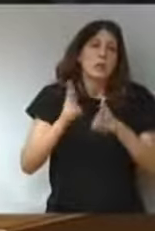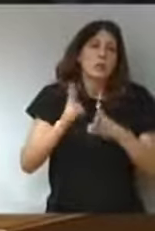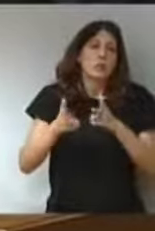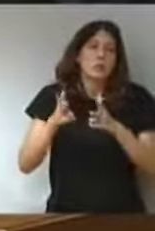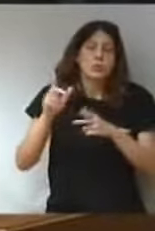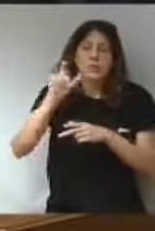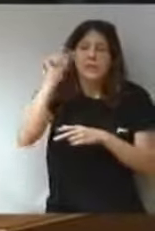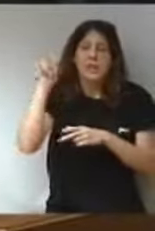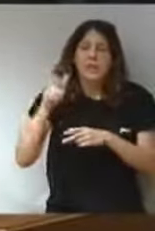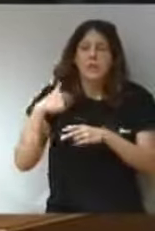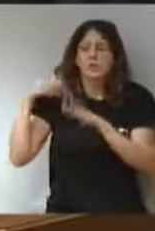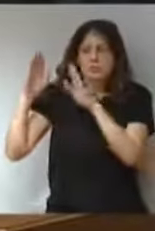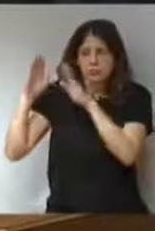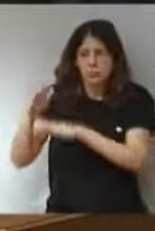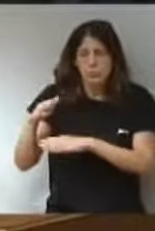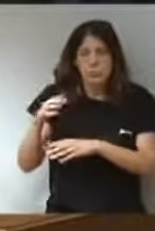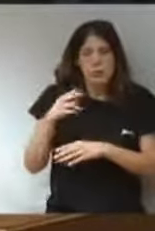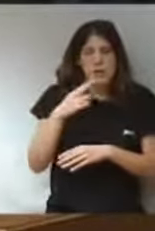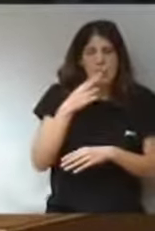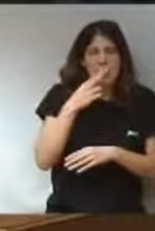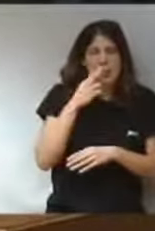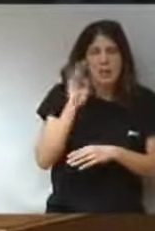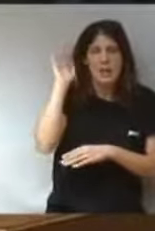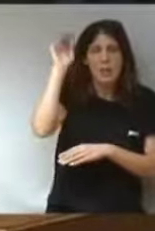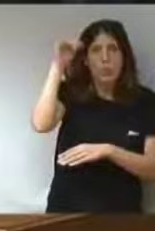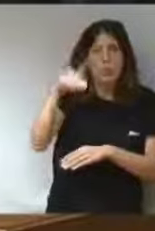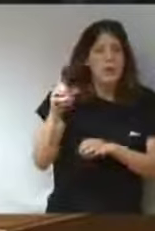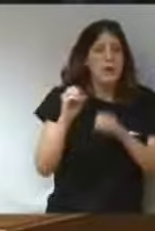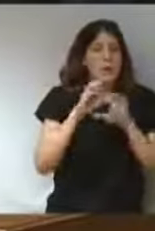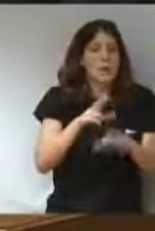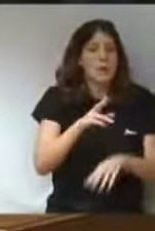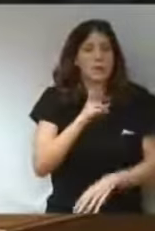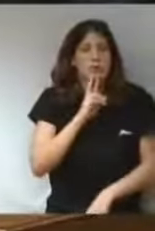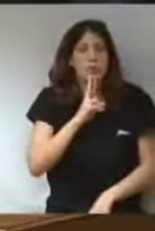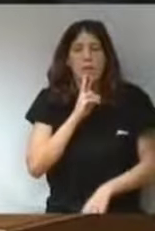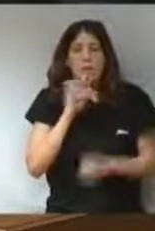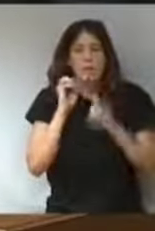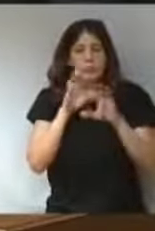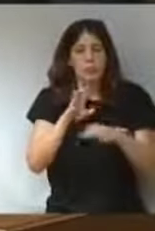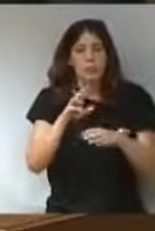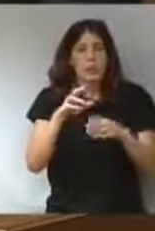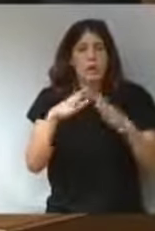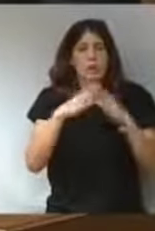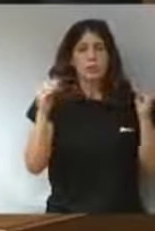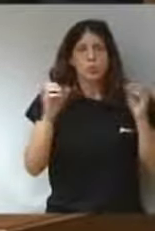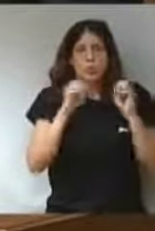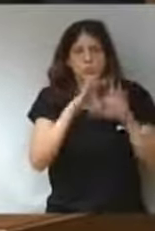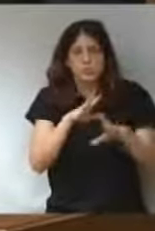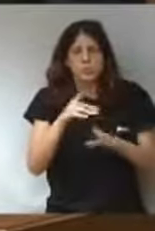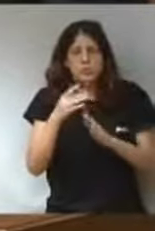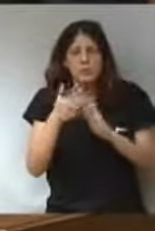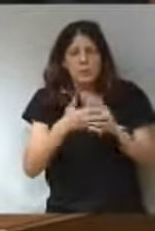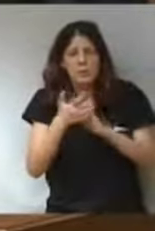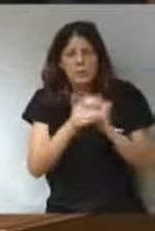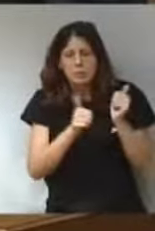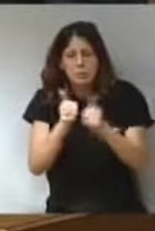y traicionaron a los republicanos, abandonando Santander y Asturias. ¿De qué persecución hablan?